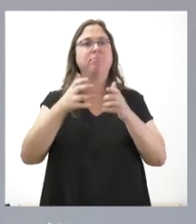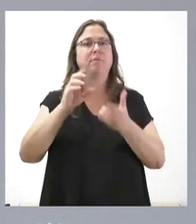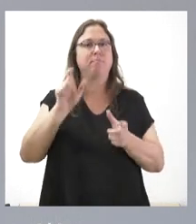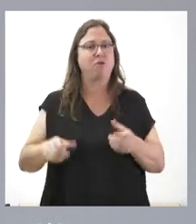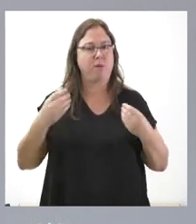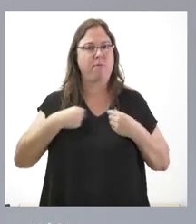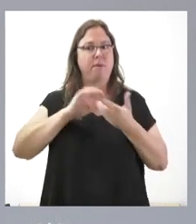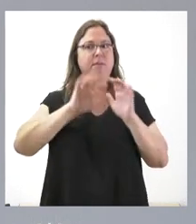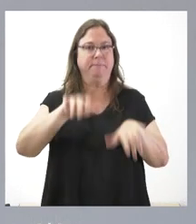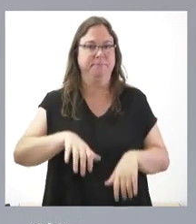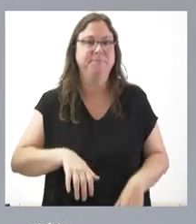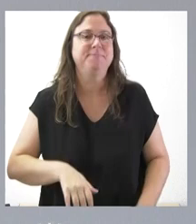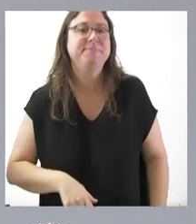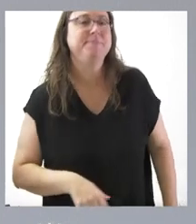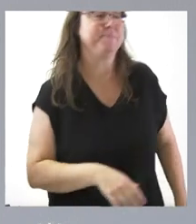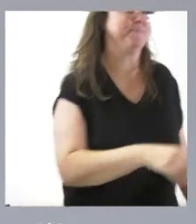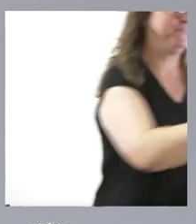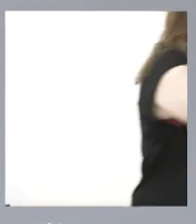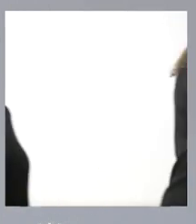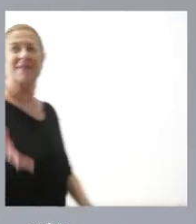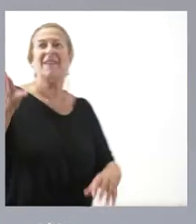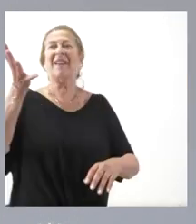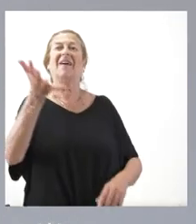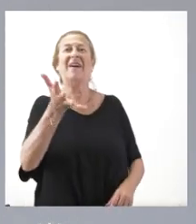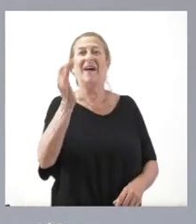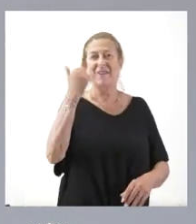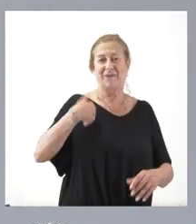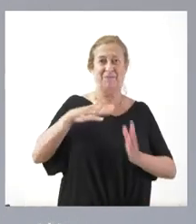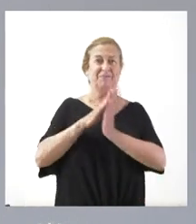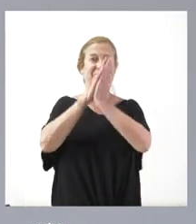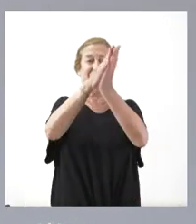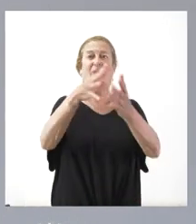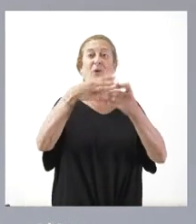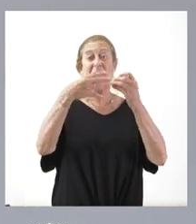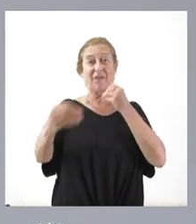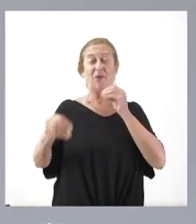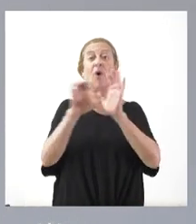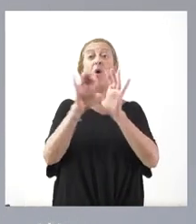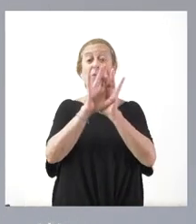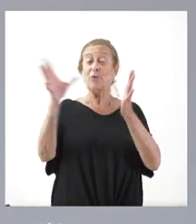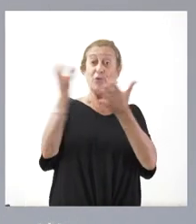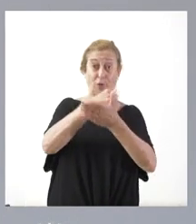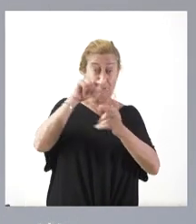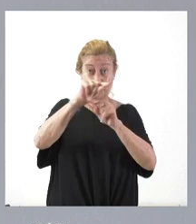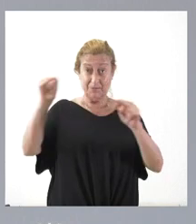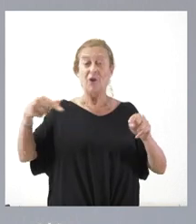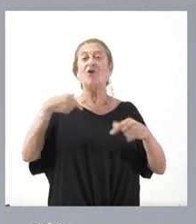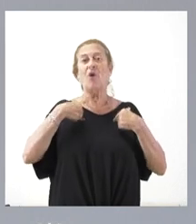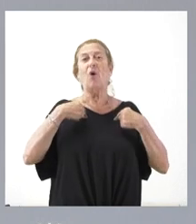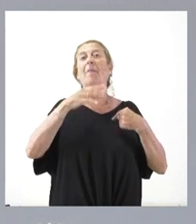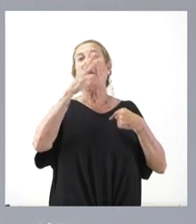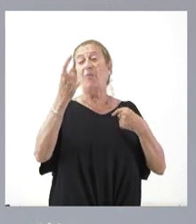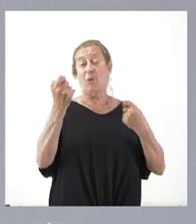Castilla y León. Tienen ustedes en la documentación que se ha entregado el currículum relativo a todos ellos. Yo, por ser un poco